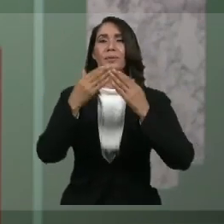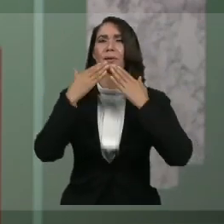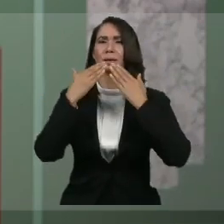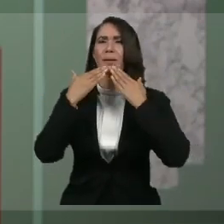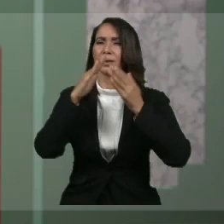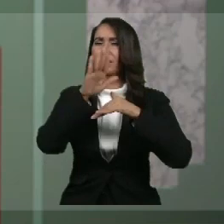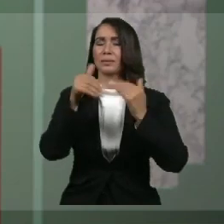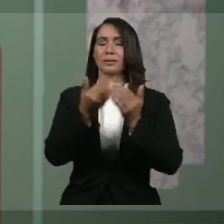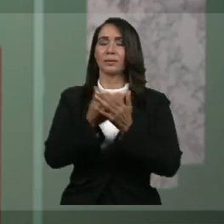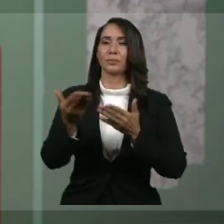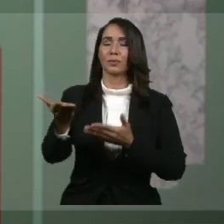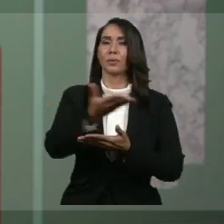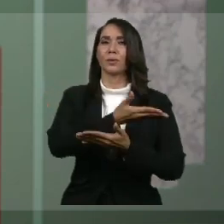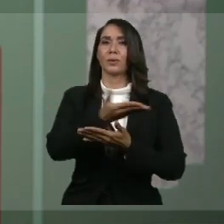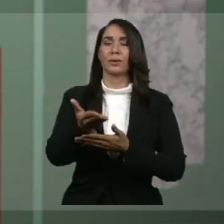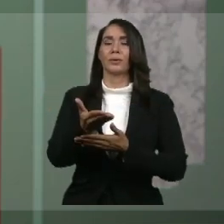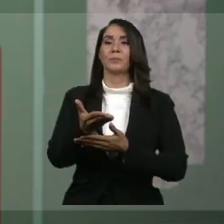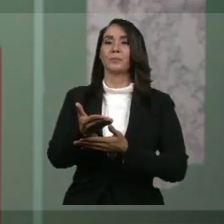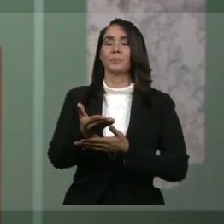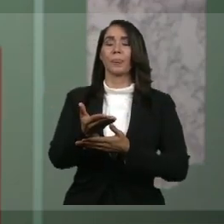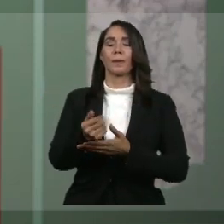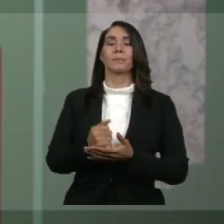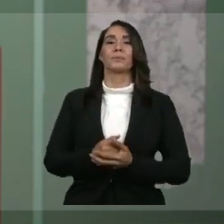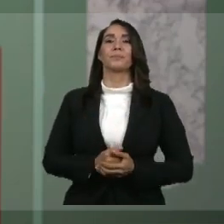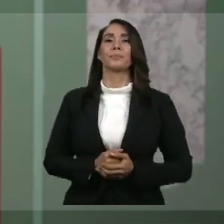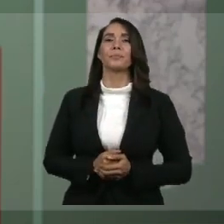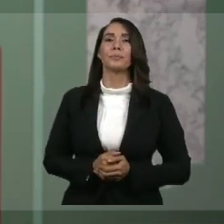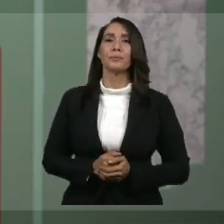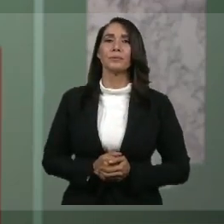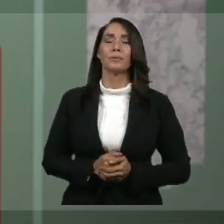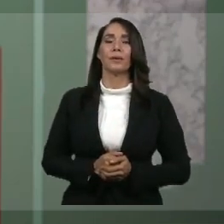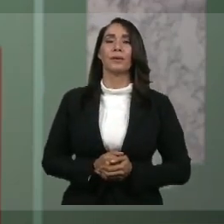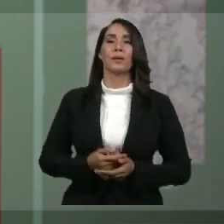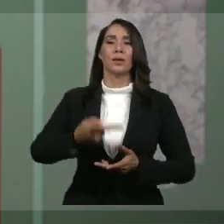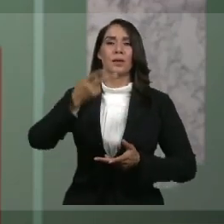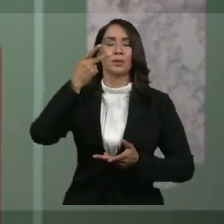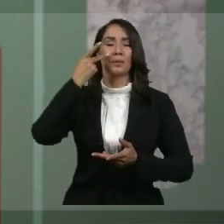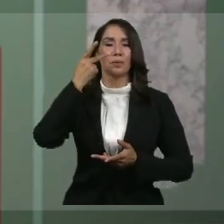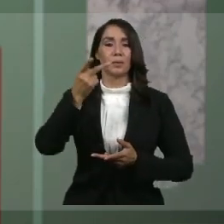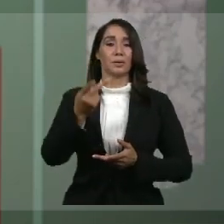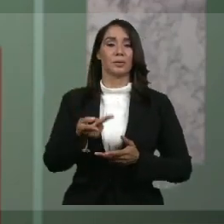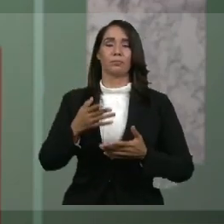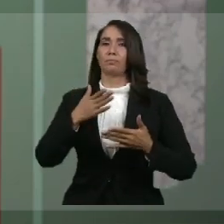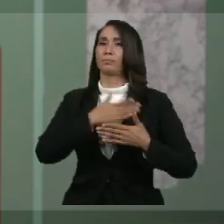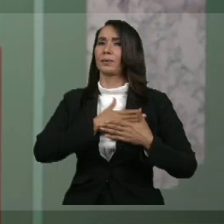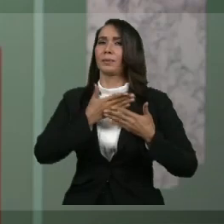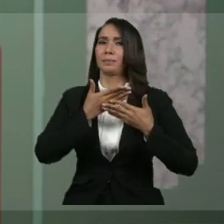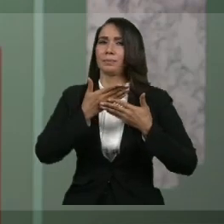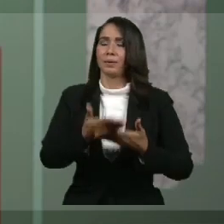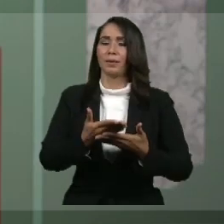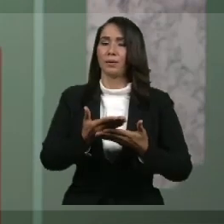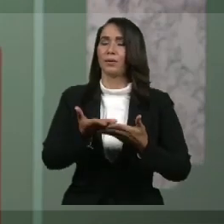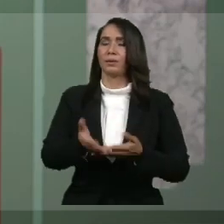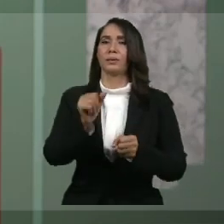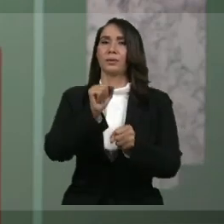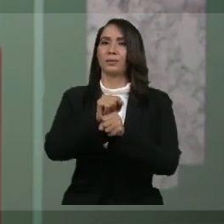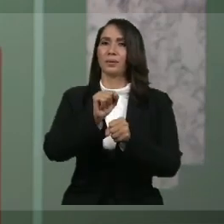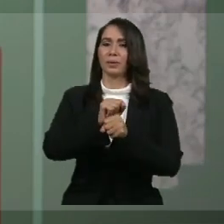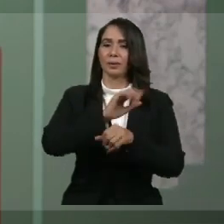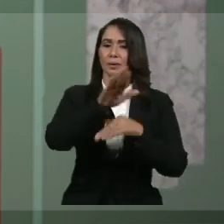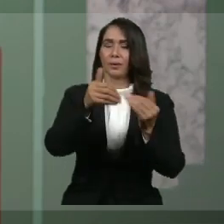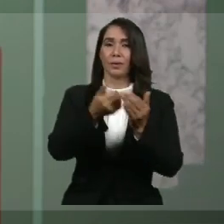Todo lo que diga es poco para poner en valor la entrega que están demostrando. Y por supuesto,